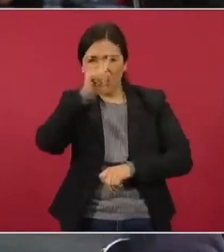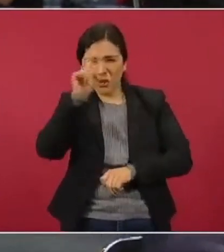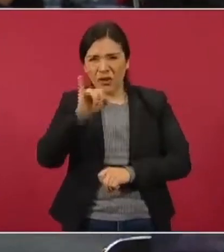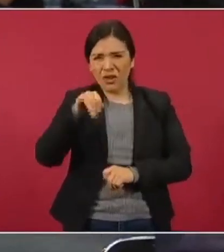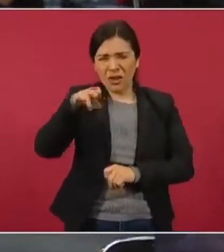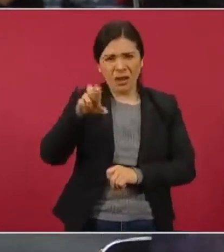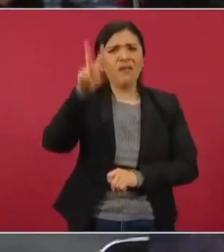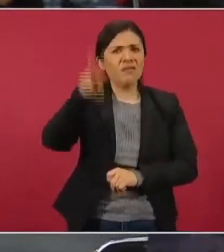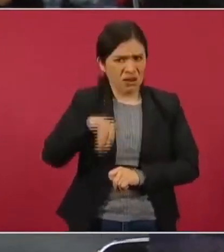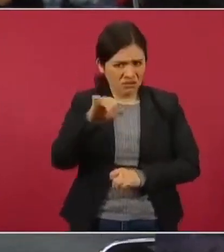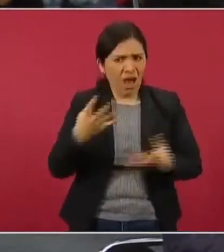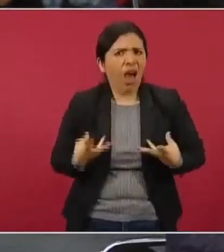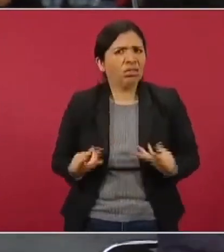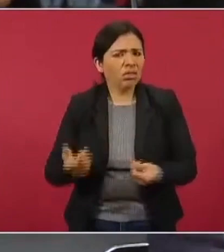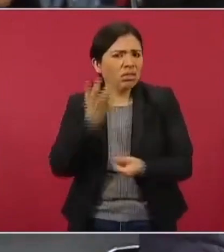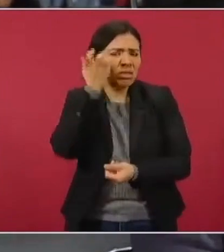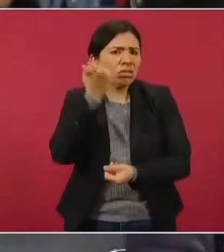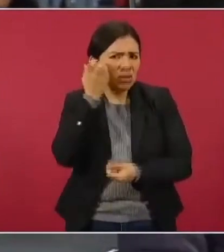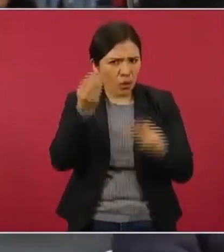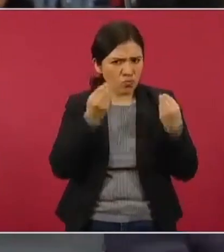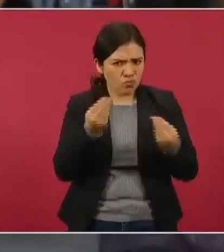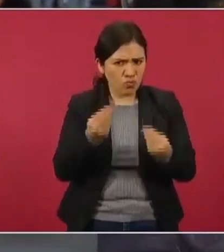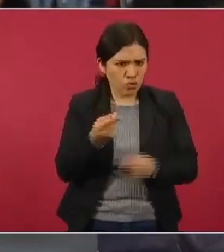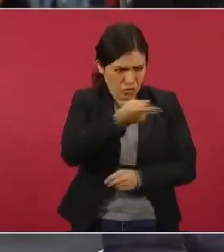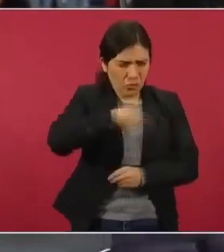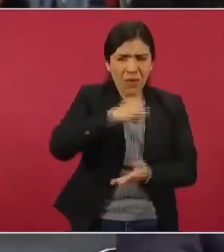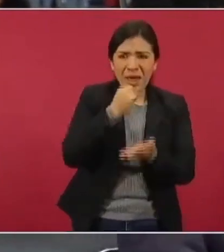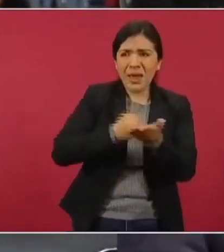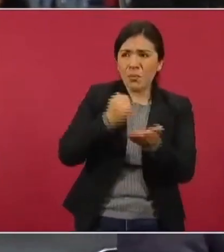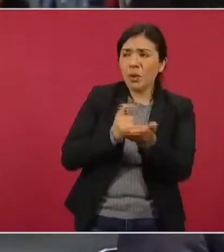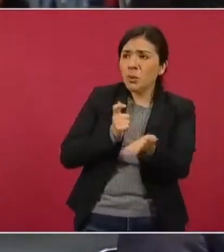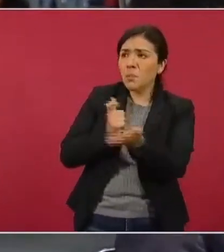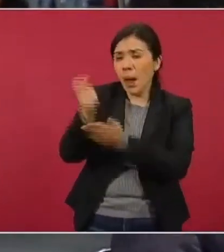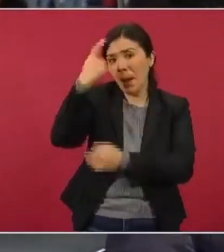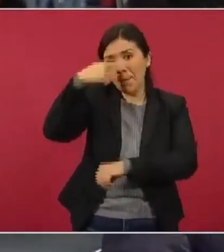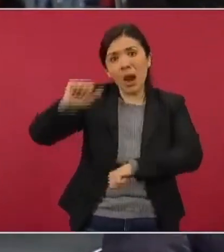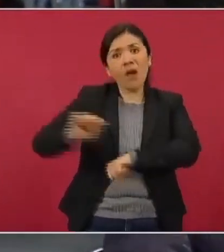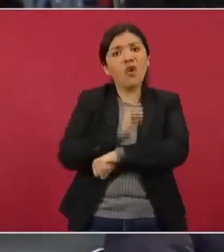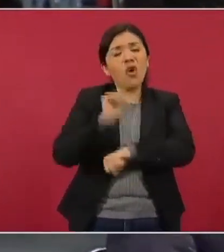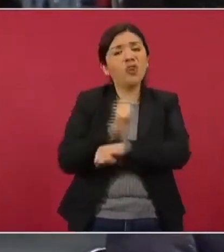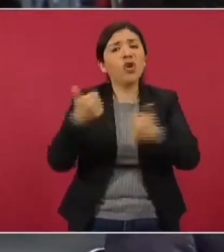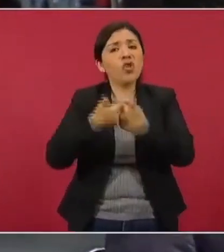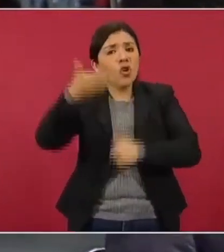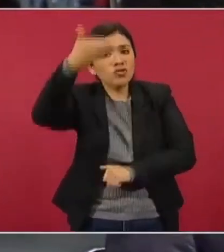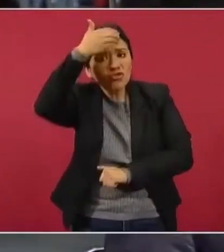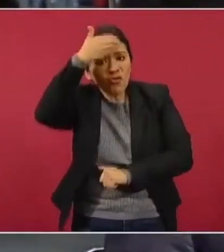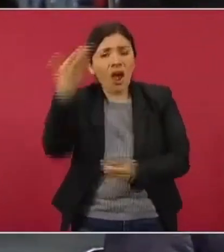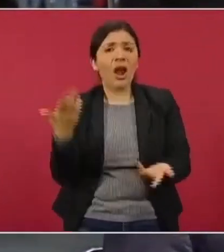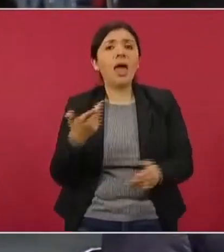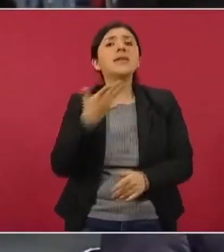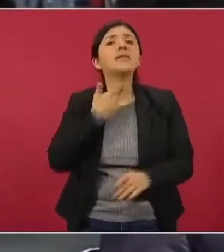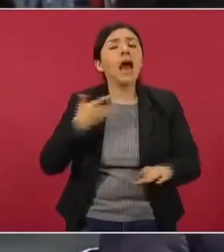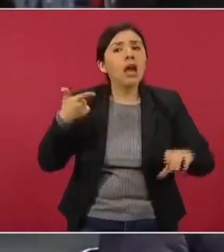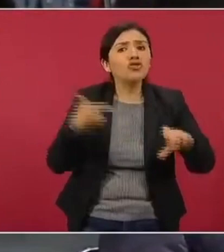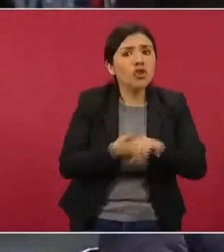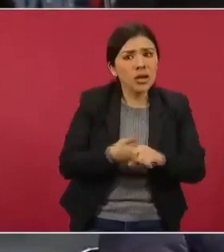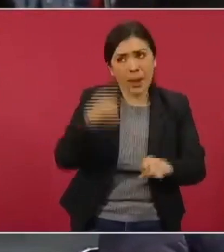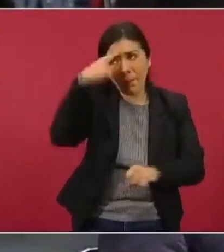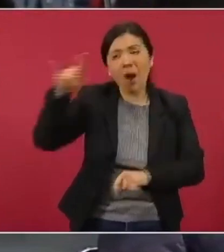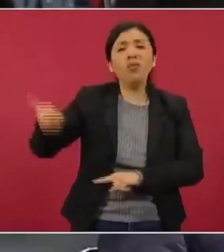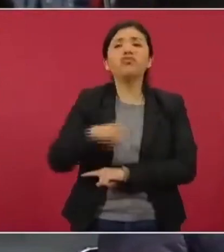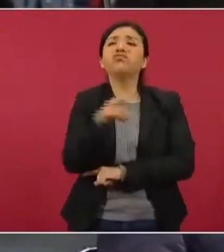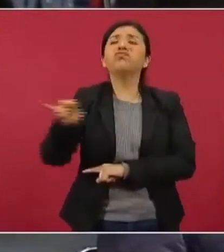exceso en su gasto. Es decir, nosotros les pagamos hasta el vehículo con chofer, la gasolina de ese vehículo en el que se